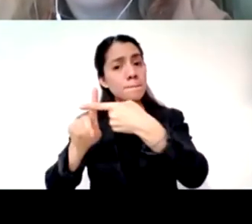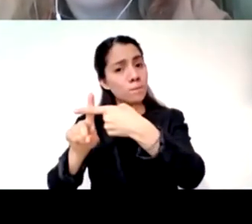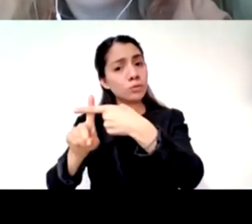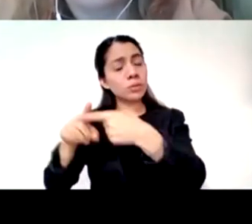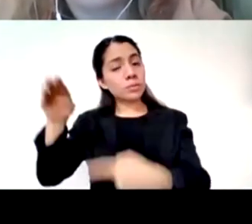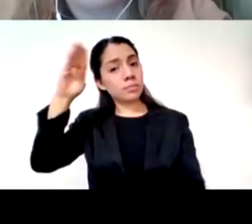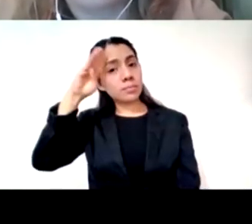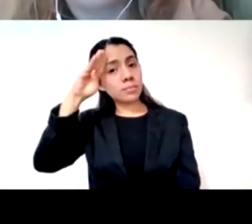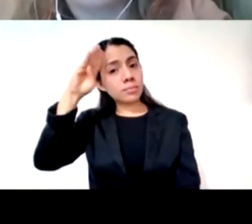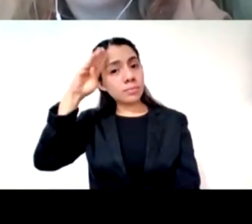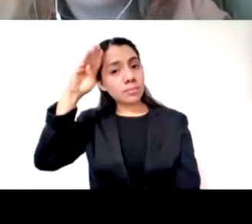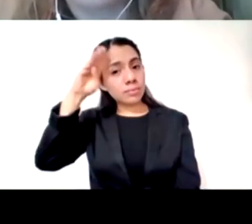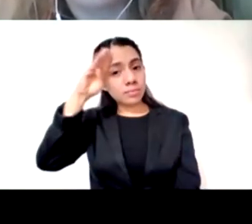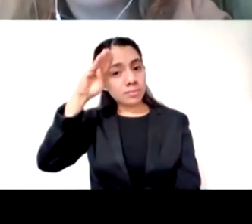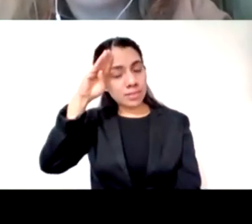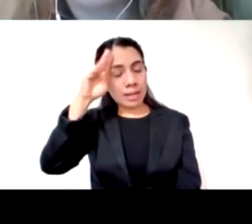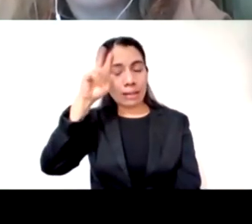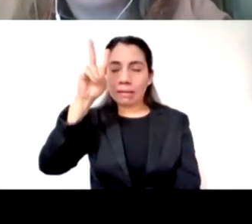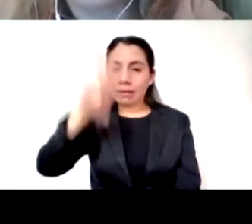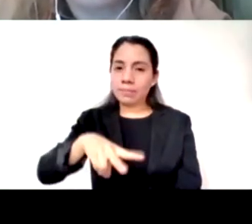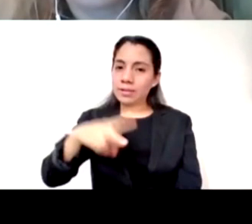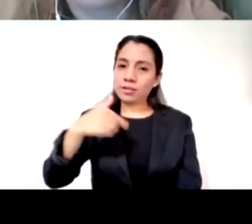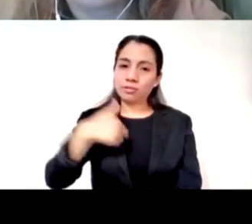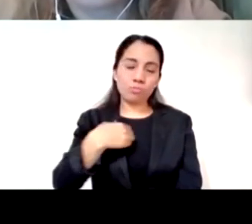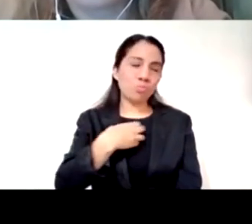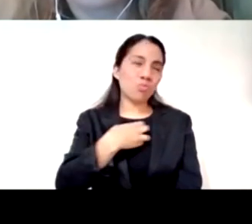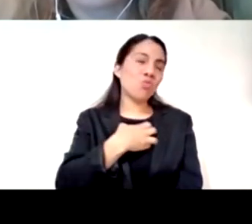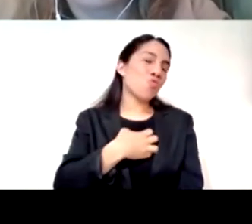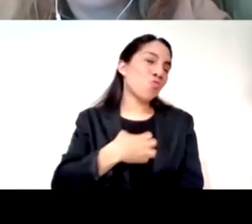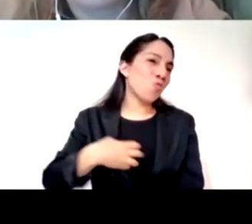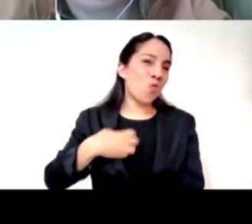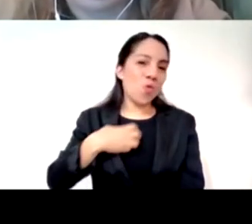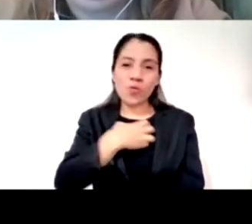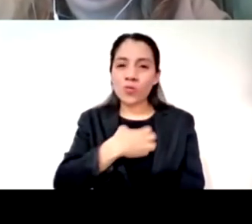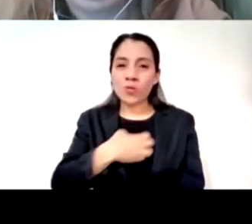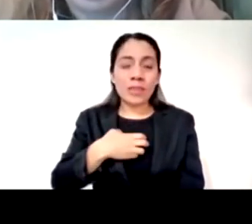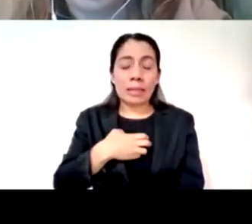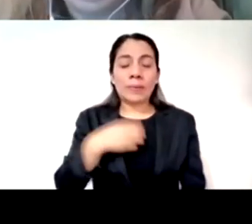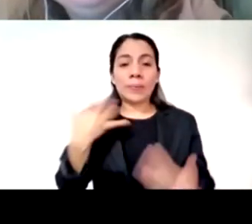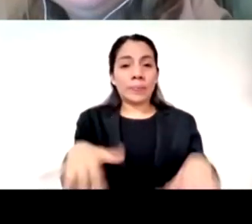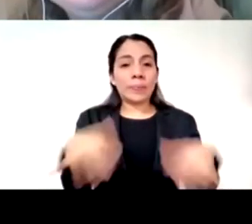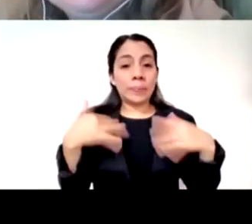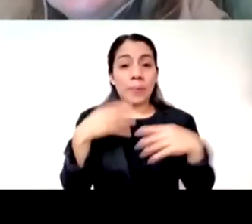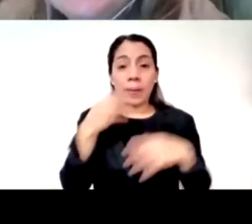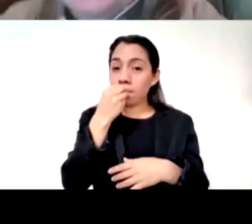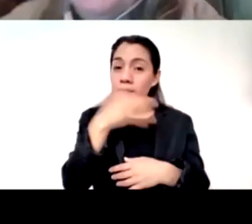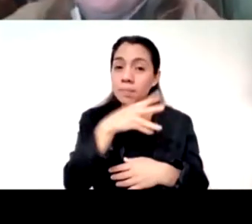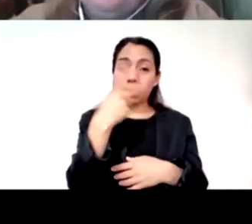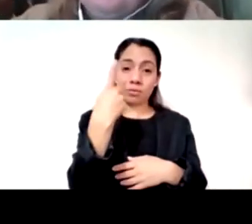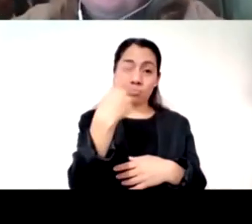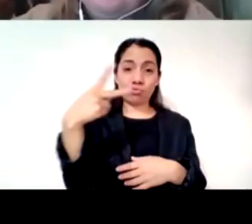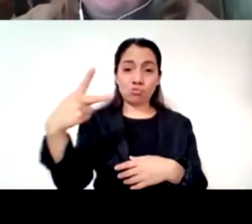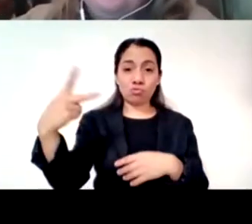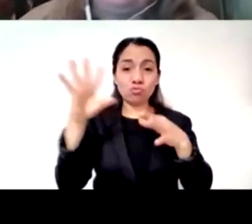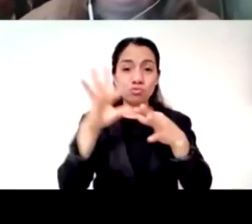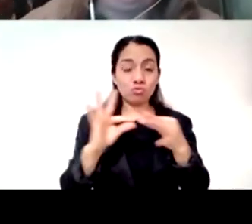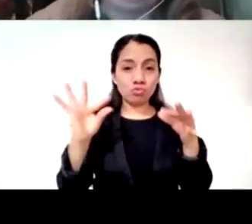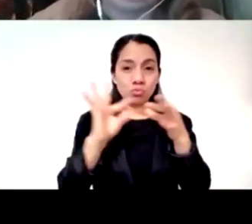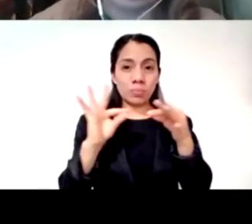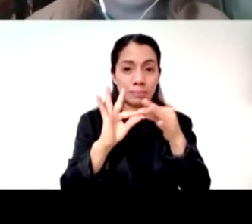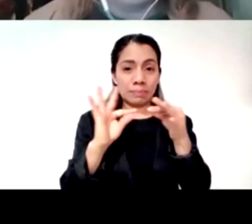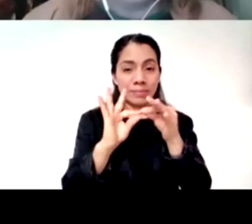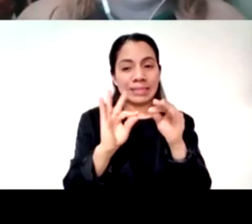estoy fascinado de todo menos de que nos quedan minutos les voy a decir minutos es en serio